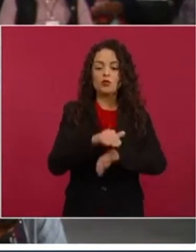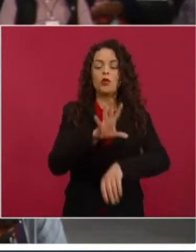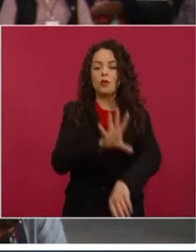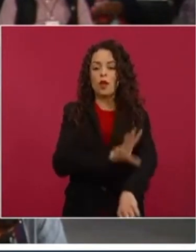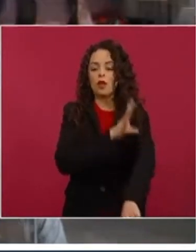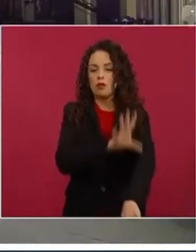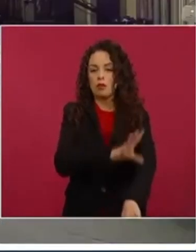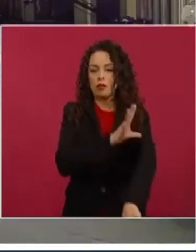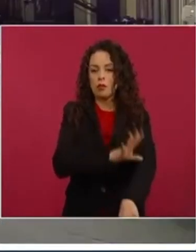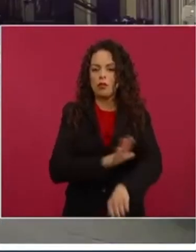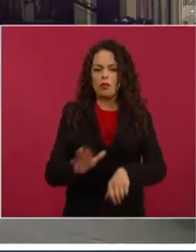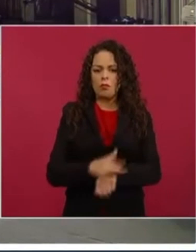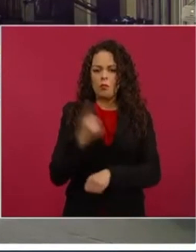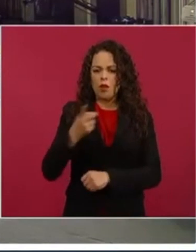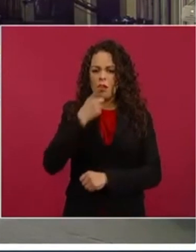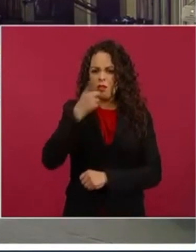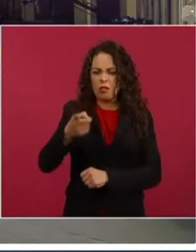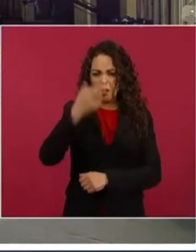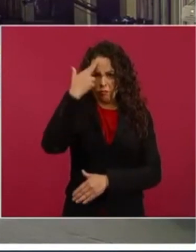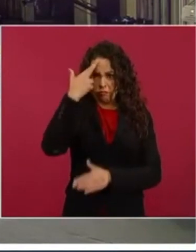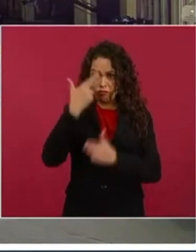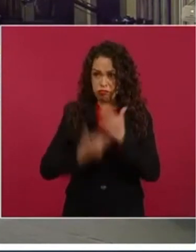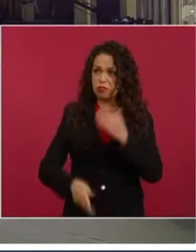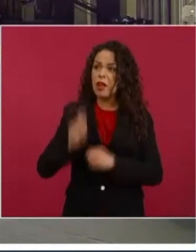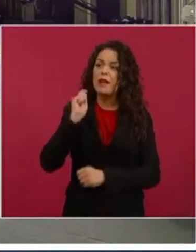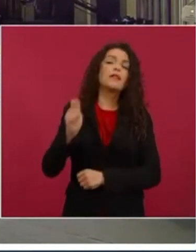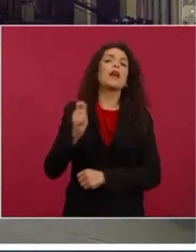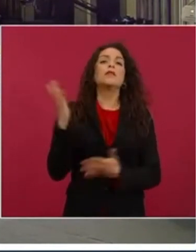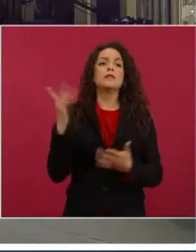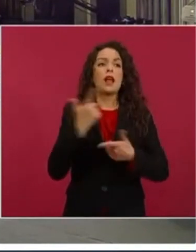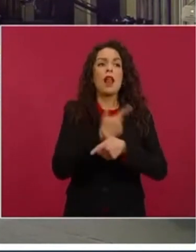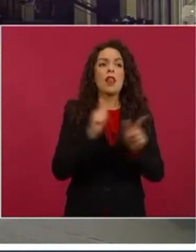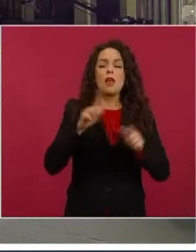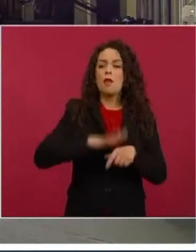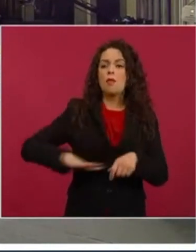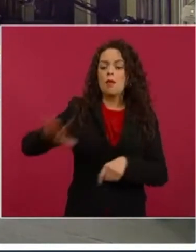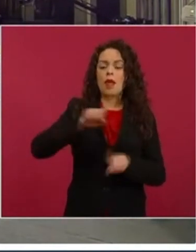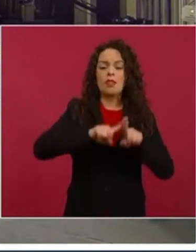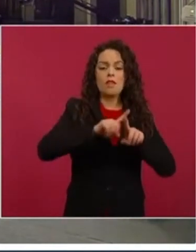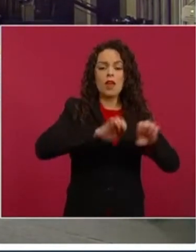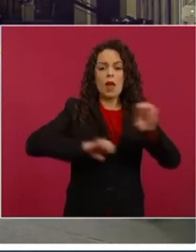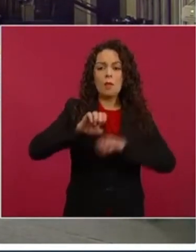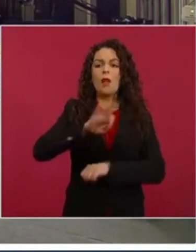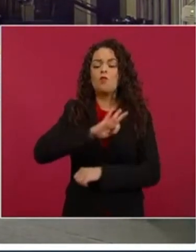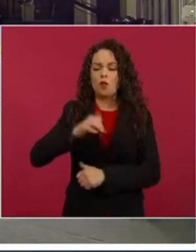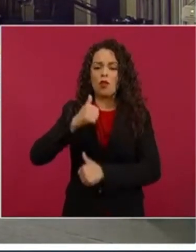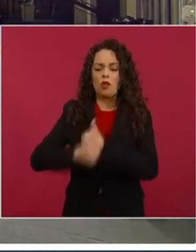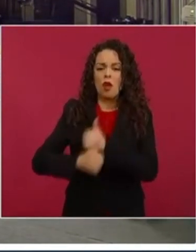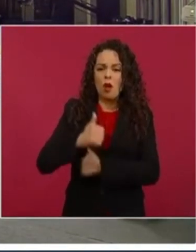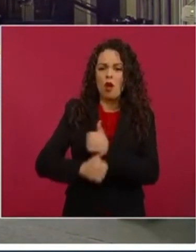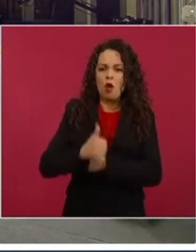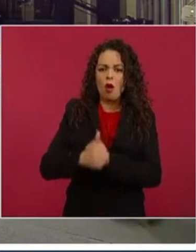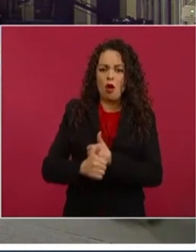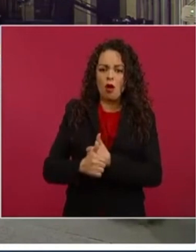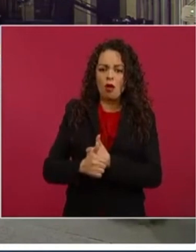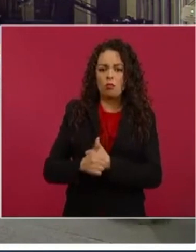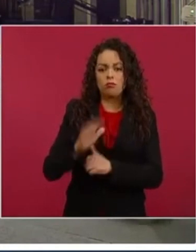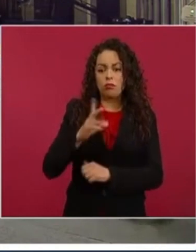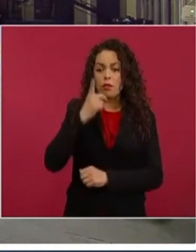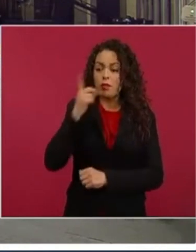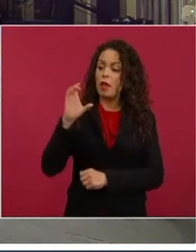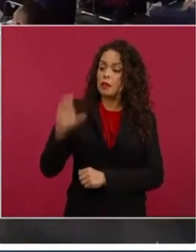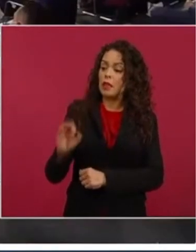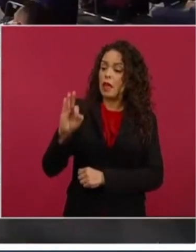resuelve que no vulnera la libre competencia, además de que rechaza que exista riesgo de que la CFE se